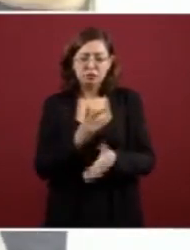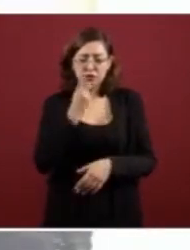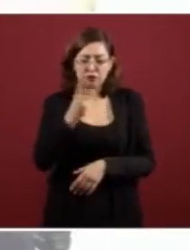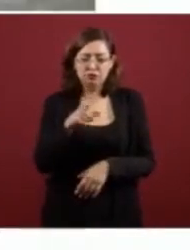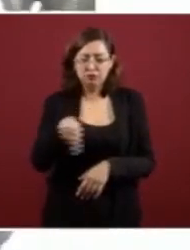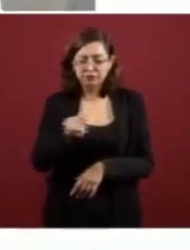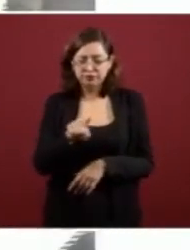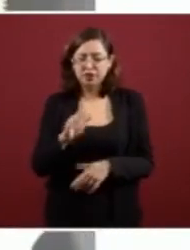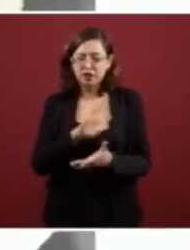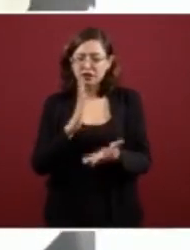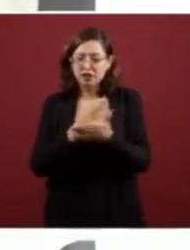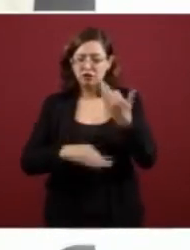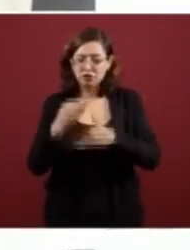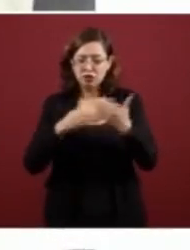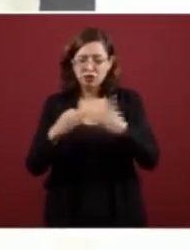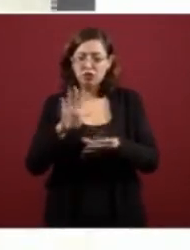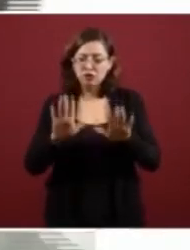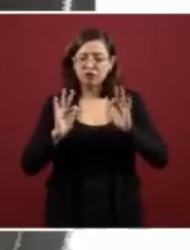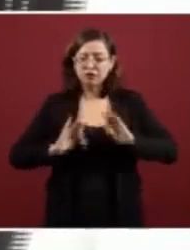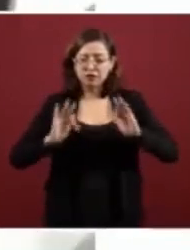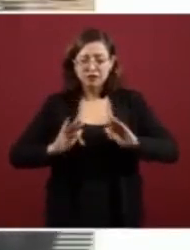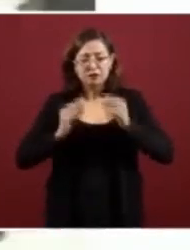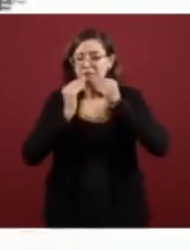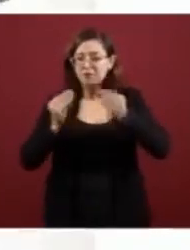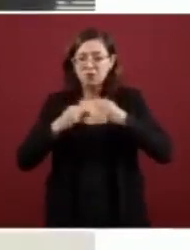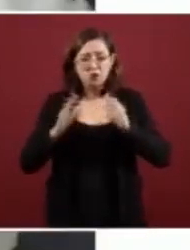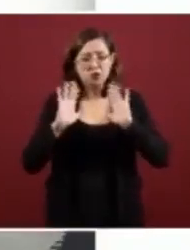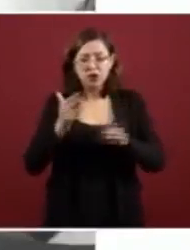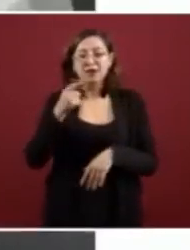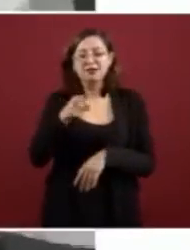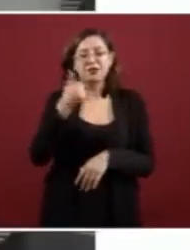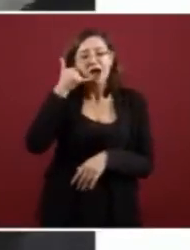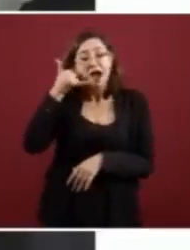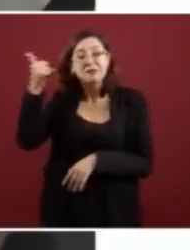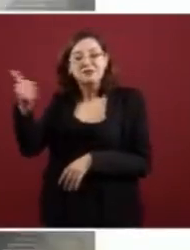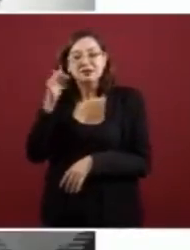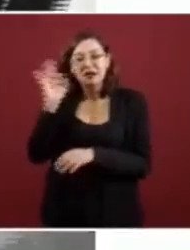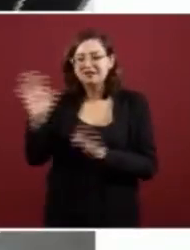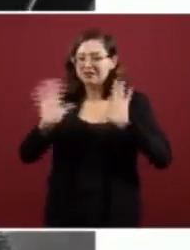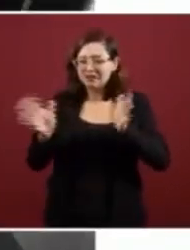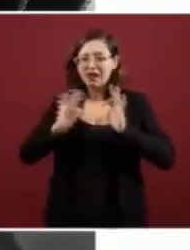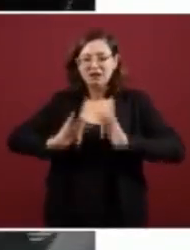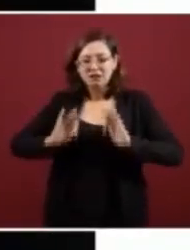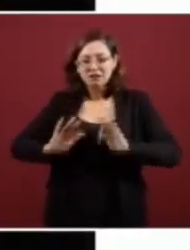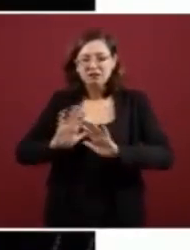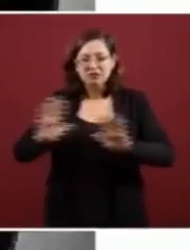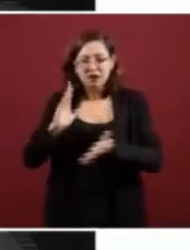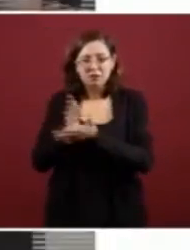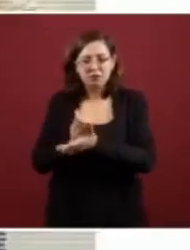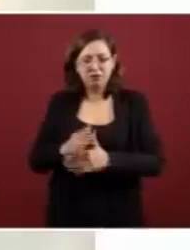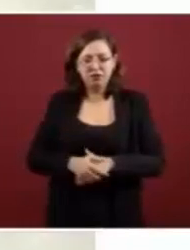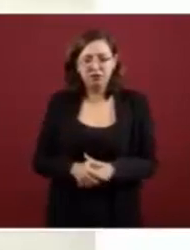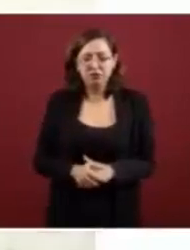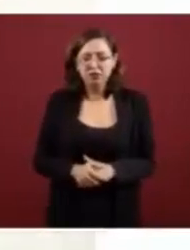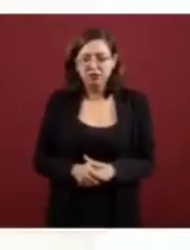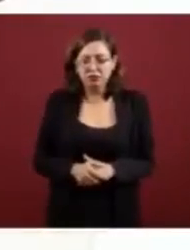estableciendo. ¿Tranquilo en el teléfono? Tranquilo. A la mitad de la identidad que se me retire. ¿Ya estás directo? Oye, pero